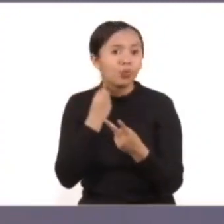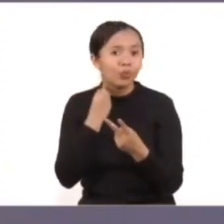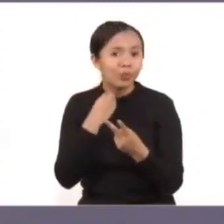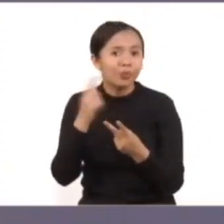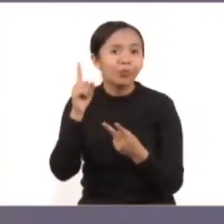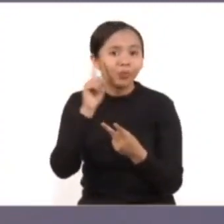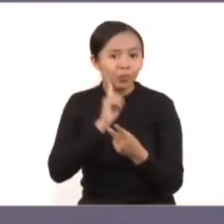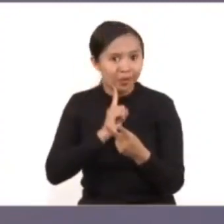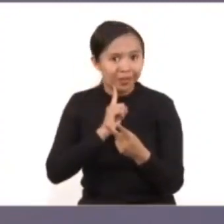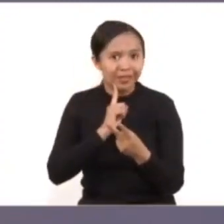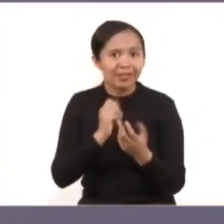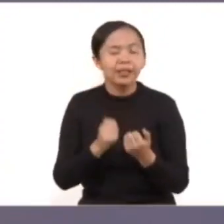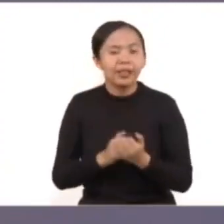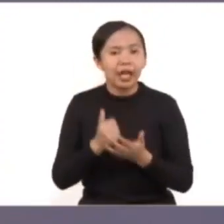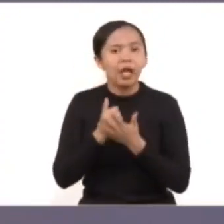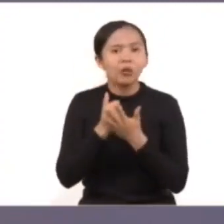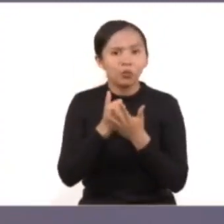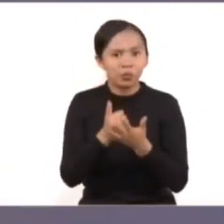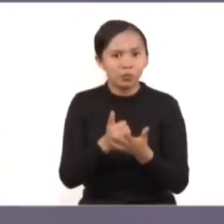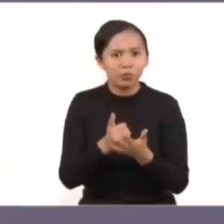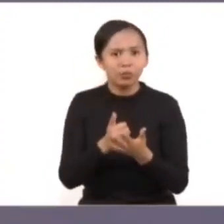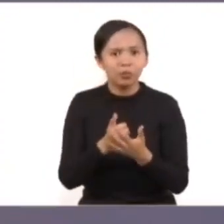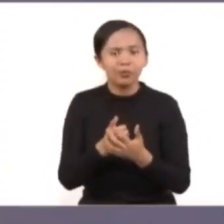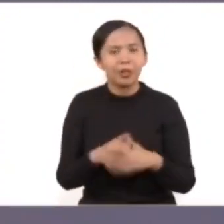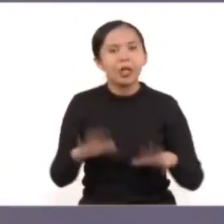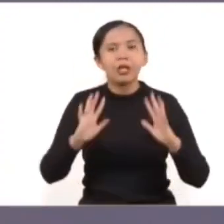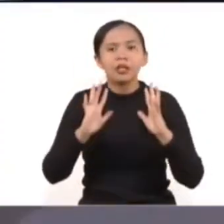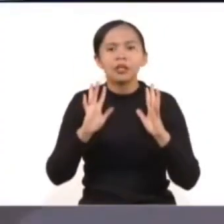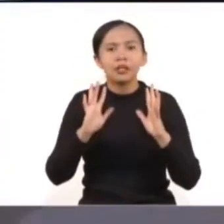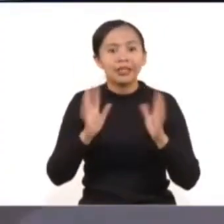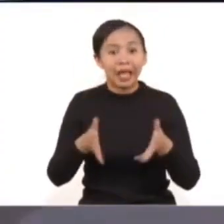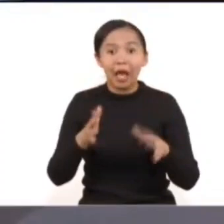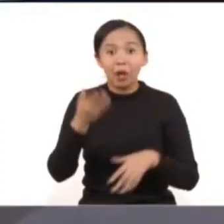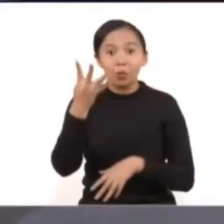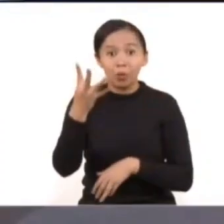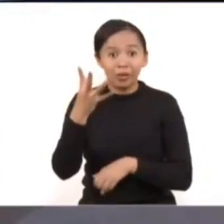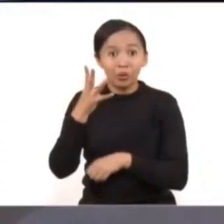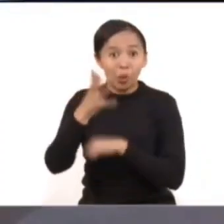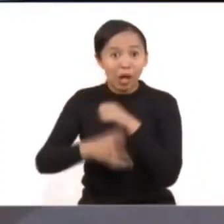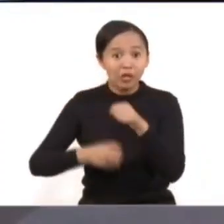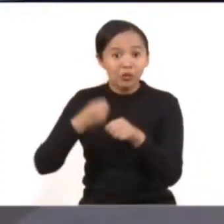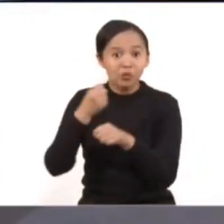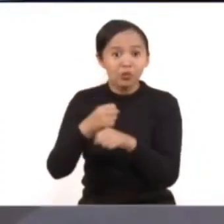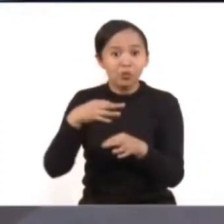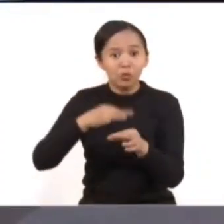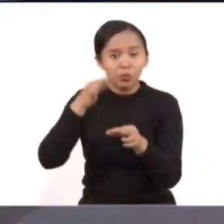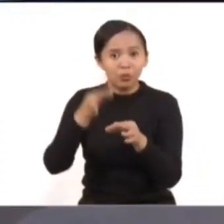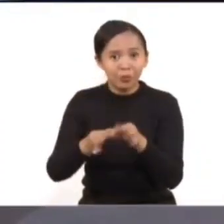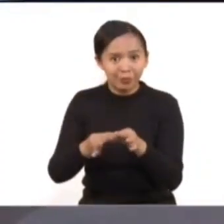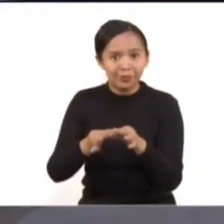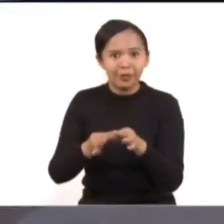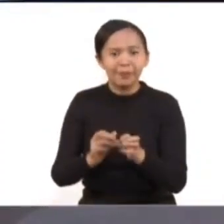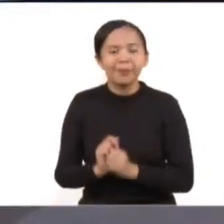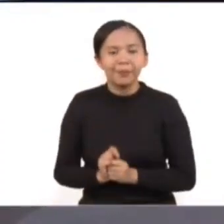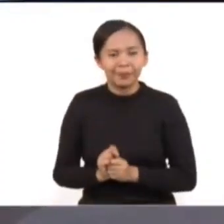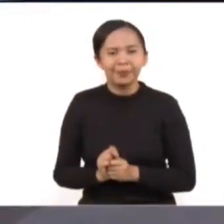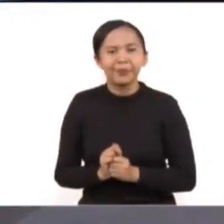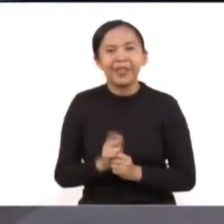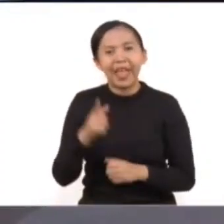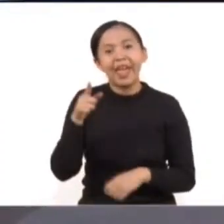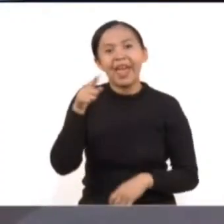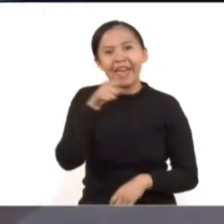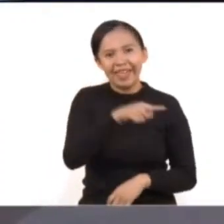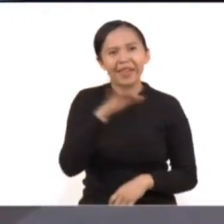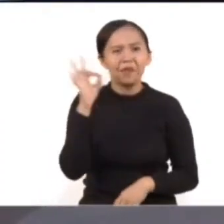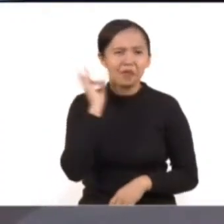por favor, cumple, bueno, ya cumplió cuatro años de implementarse en la Ciudad de México. En un acuerdo